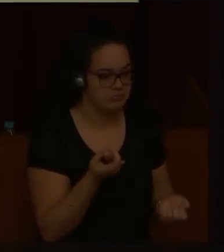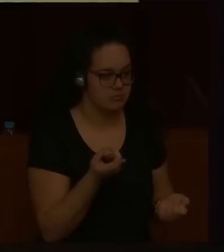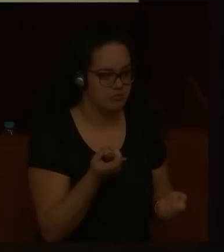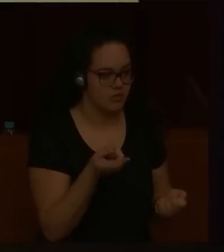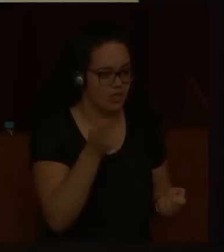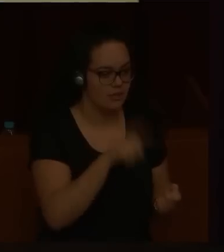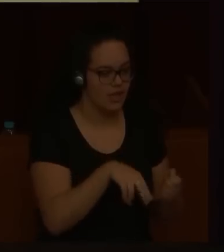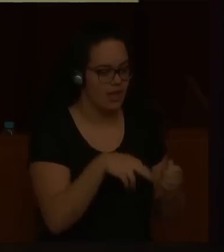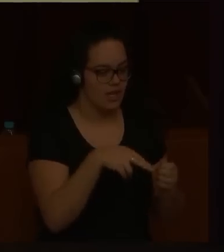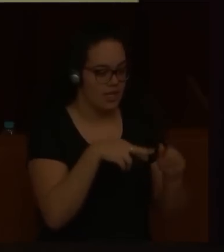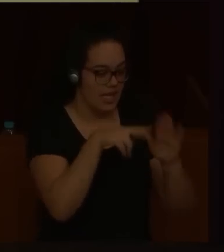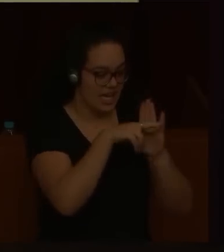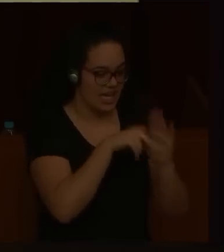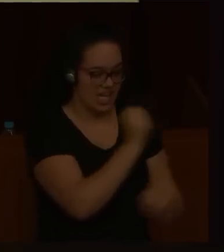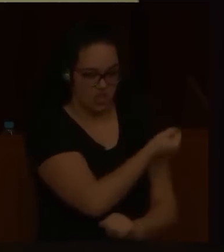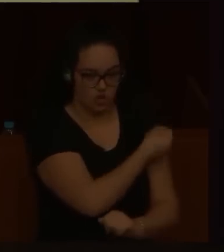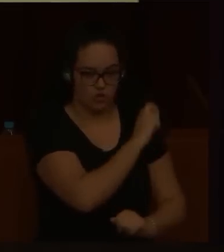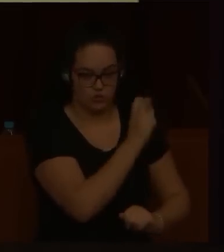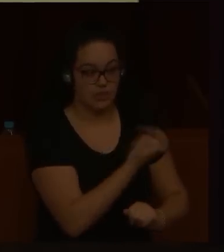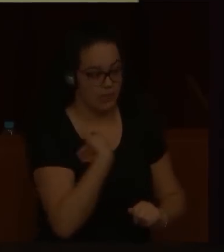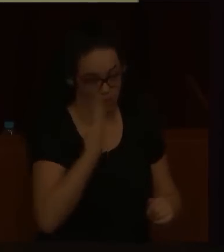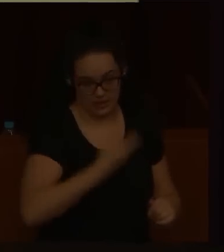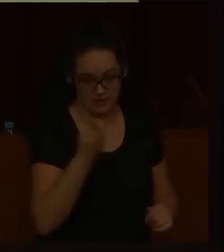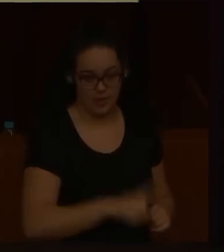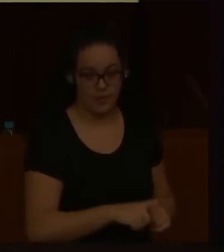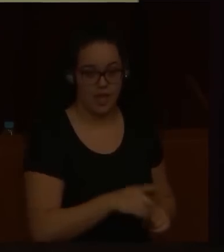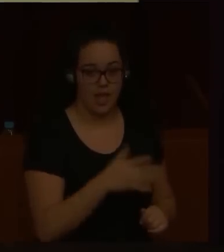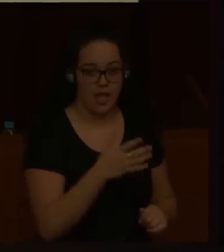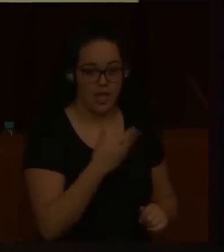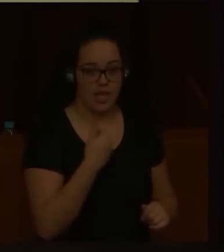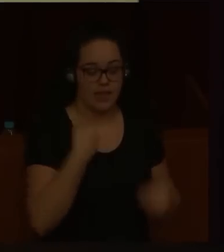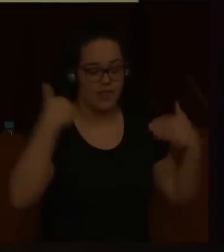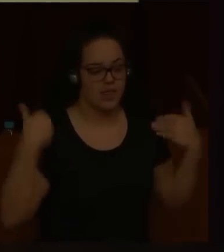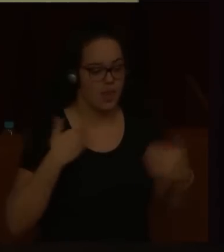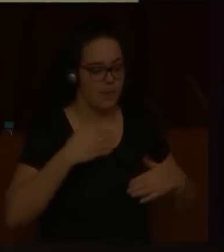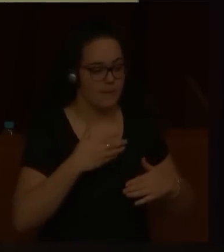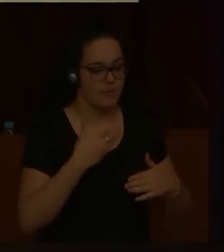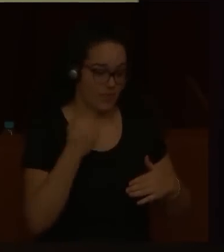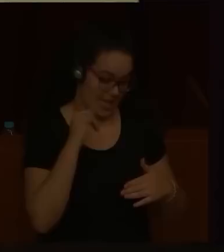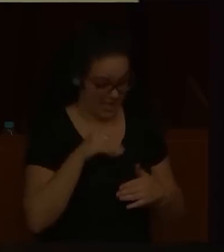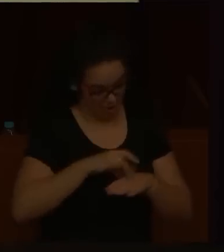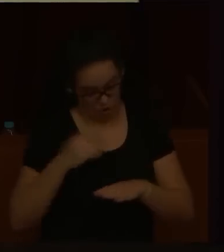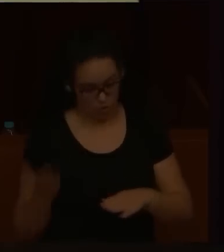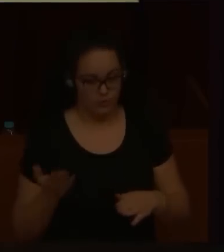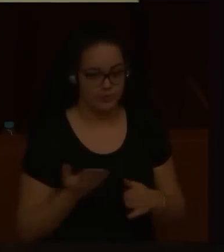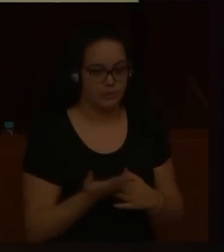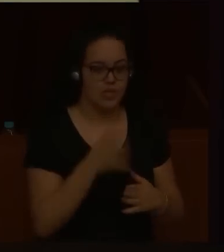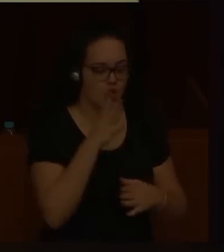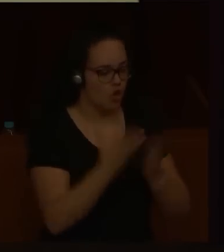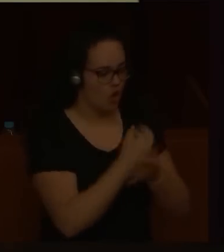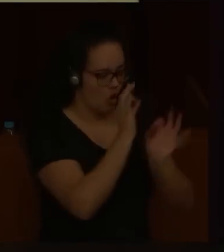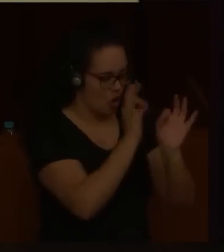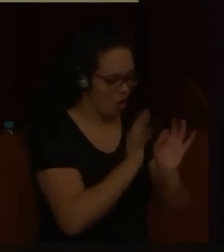también registro, que es un área importantísima, que dependían directamente de José Luis X, pues se pusieron en orden y